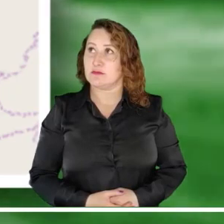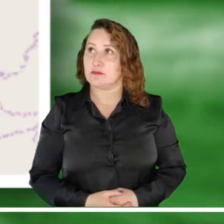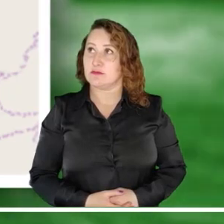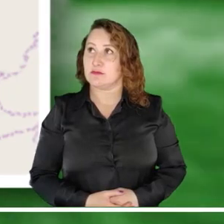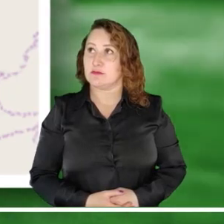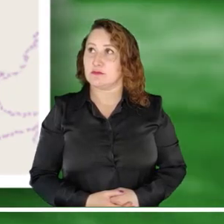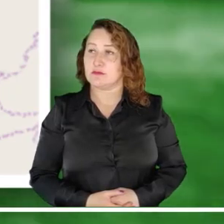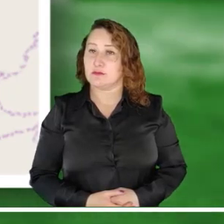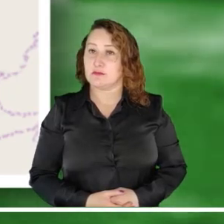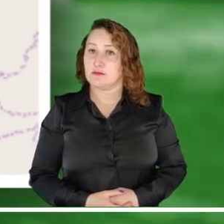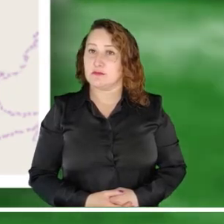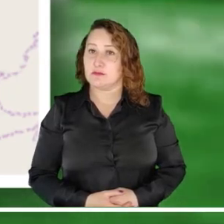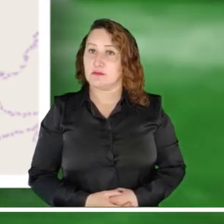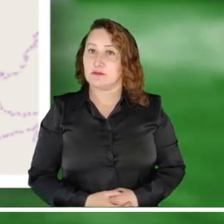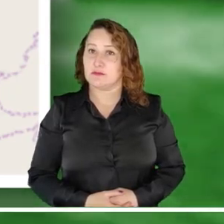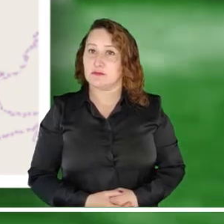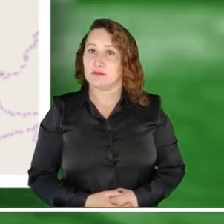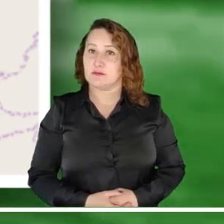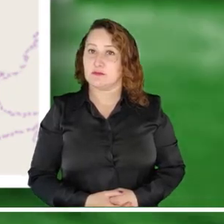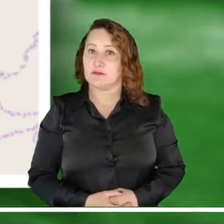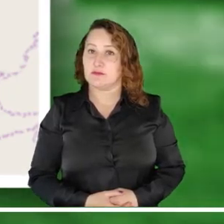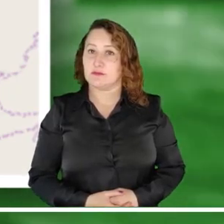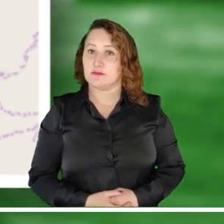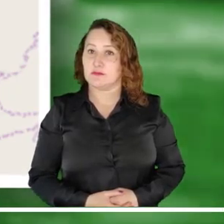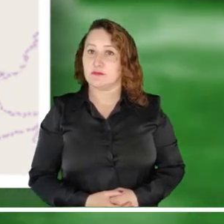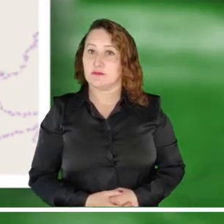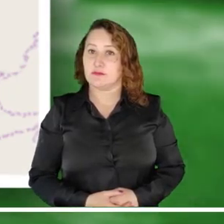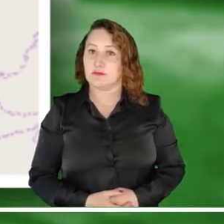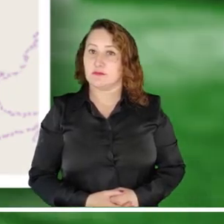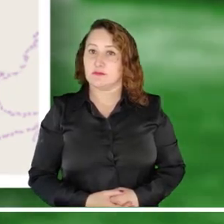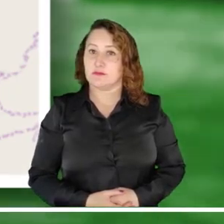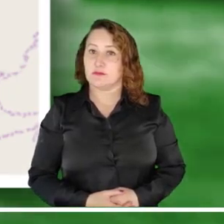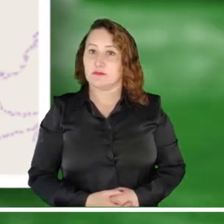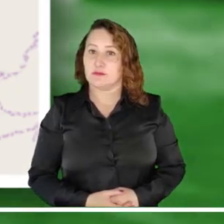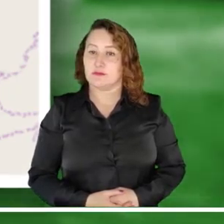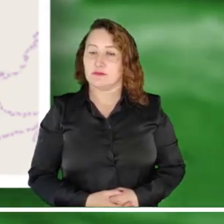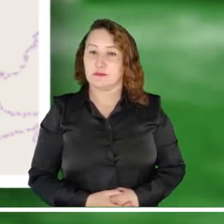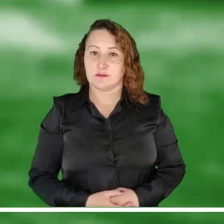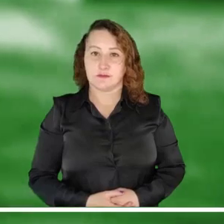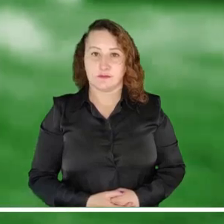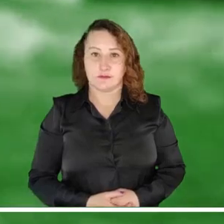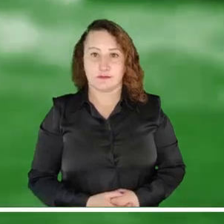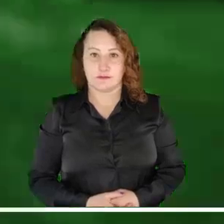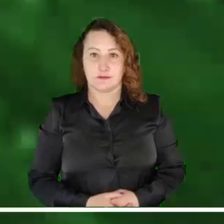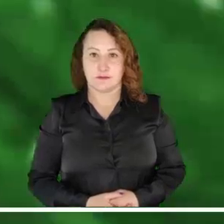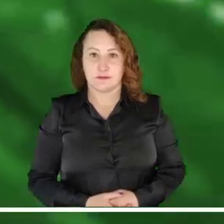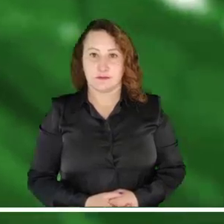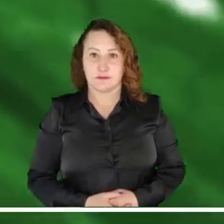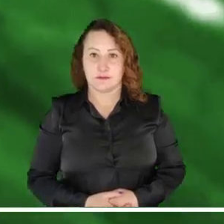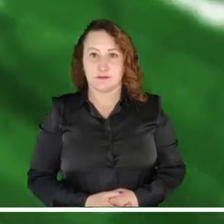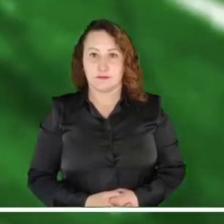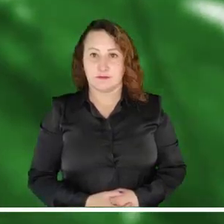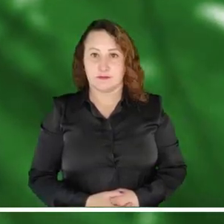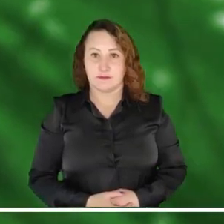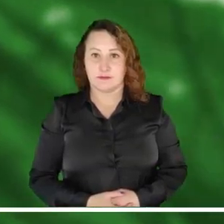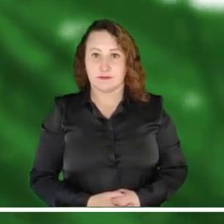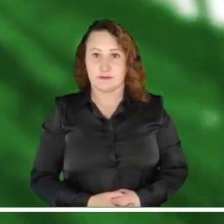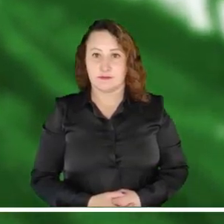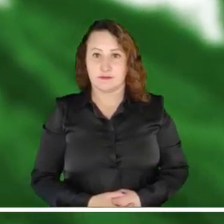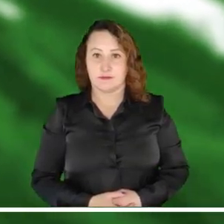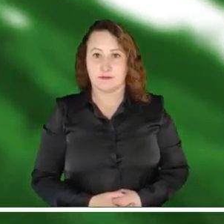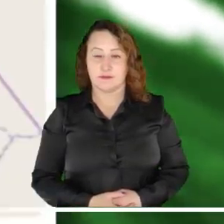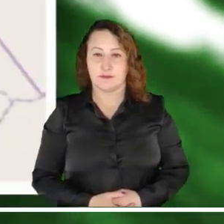aportante, el Caño Grande. Se recomienda especial atención a la altura de Restrepo en Villavicencio y el Calvario en Meta.